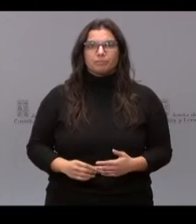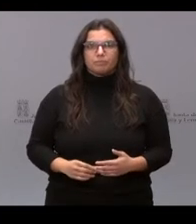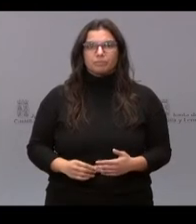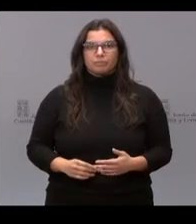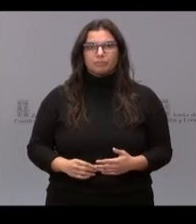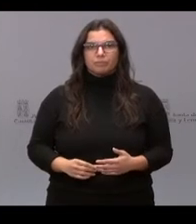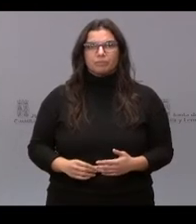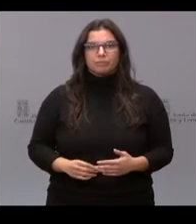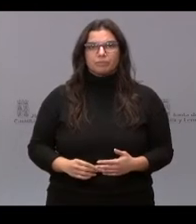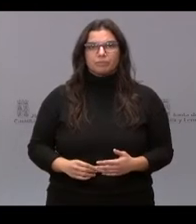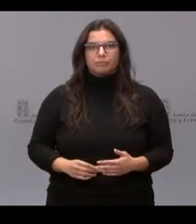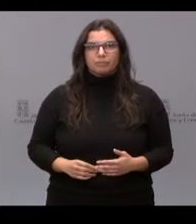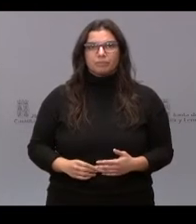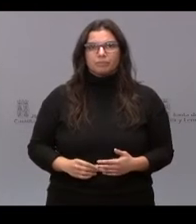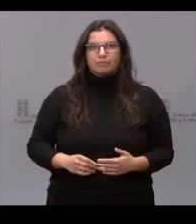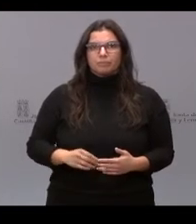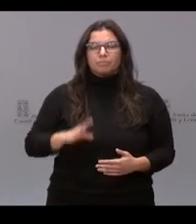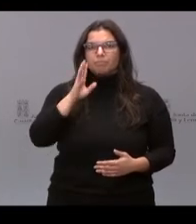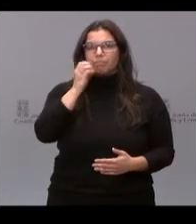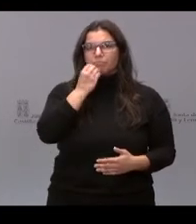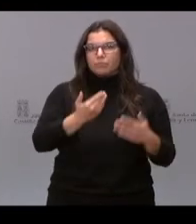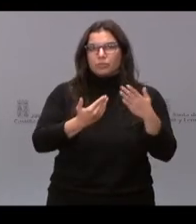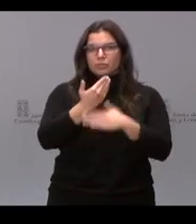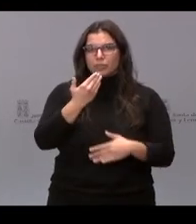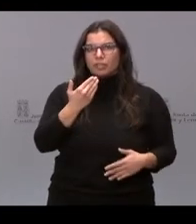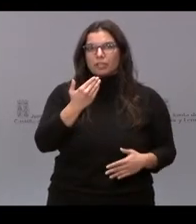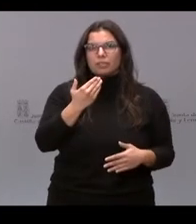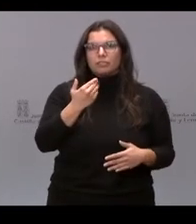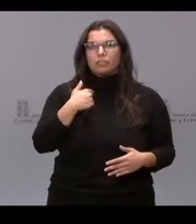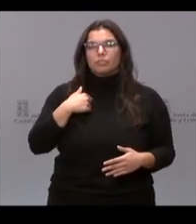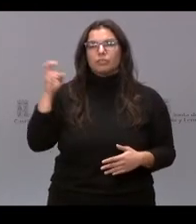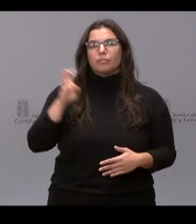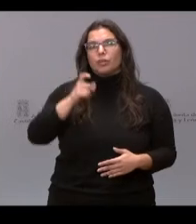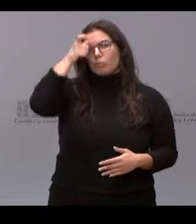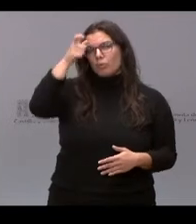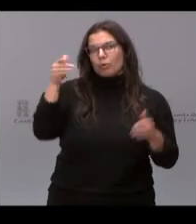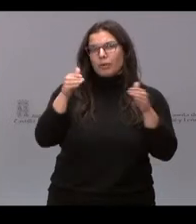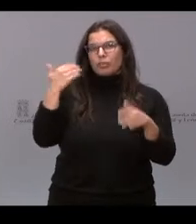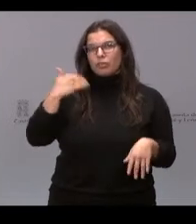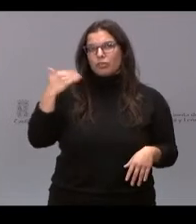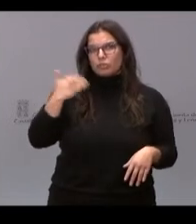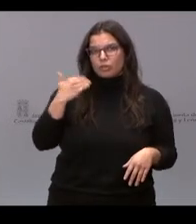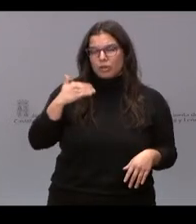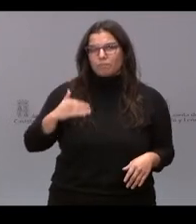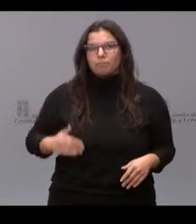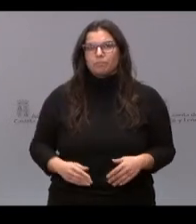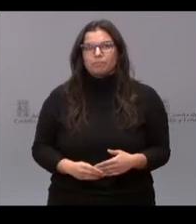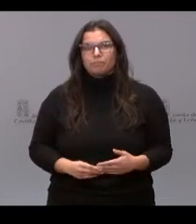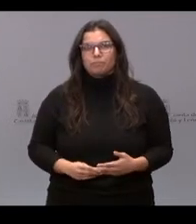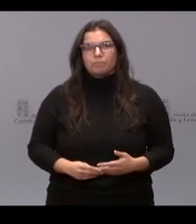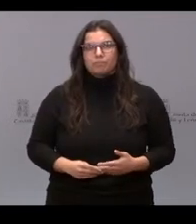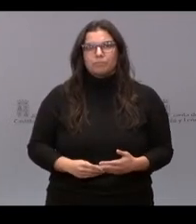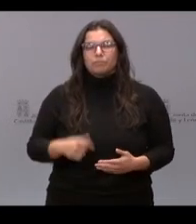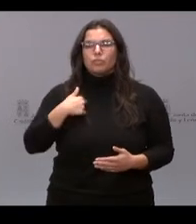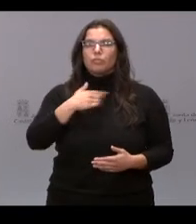Buenos días, soy Jael y vengo de un pequeño pueblo de Soria que se llama Fuente del Fresno. ¿Por qué quiero